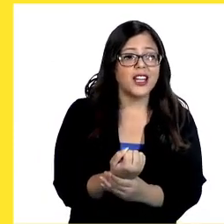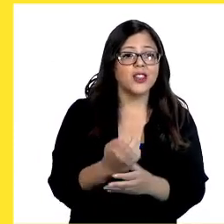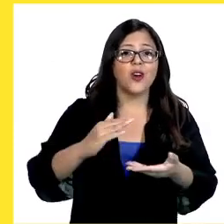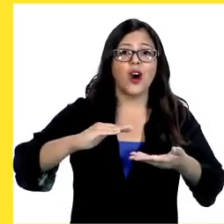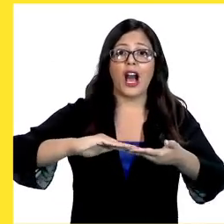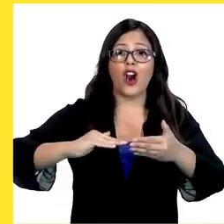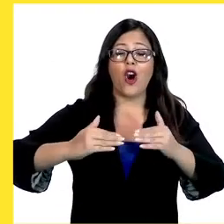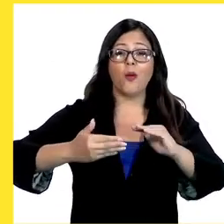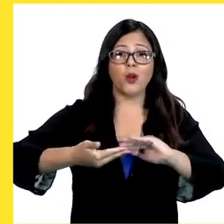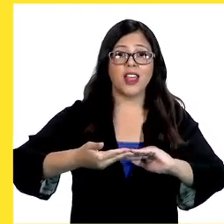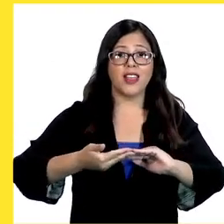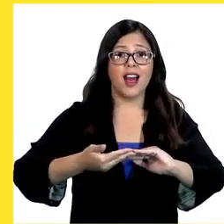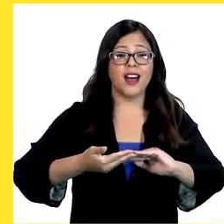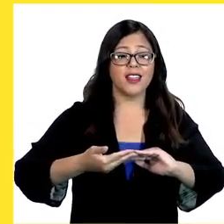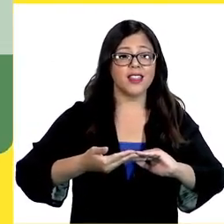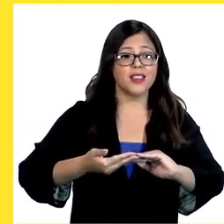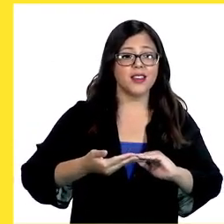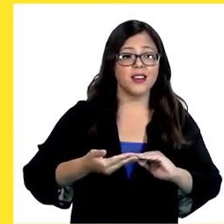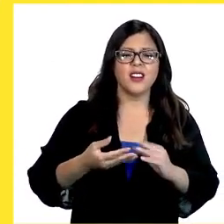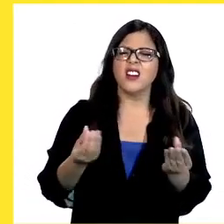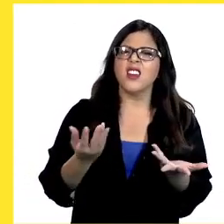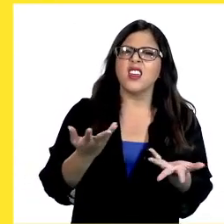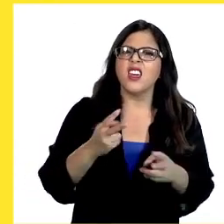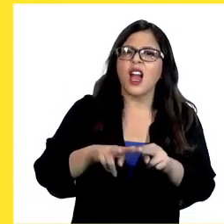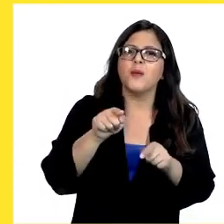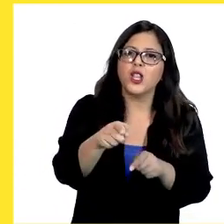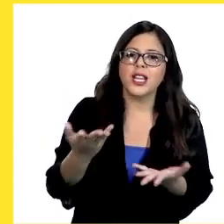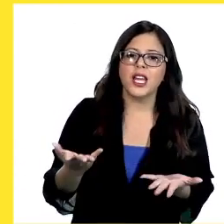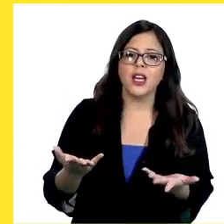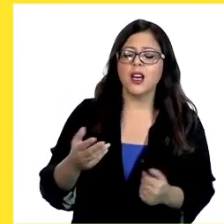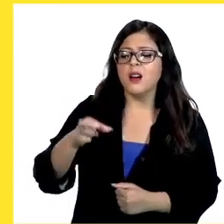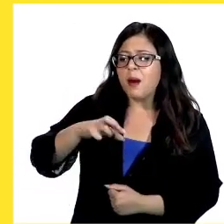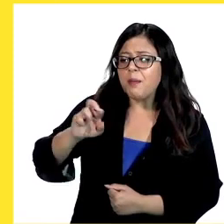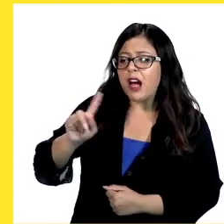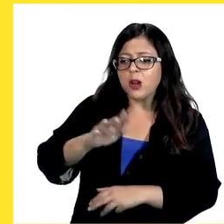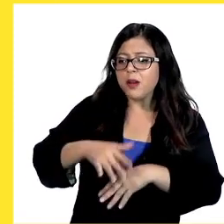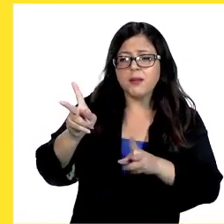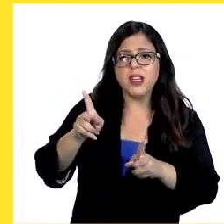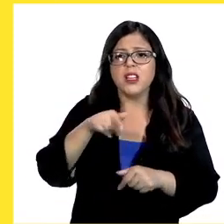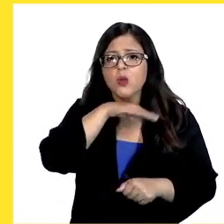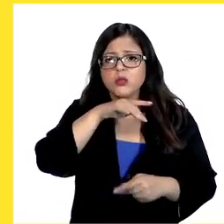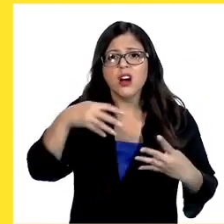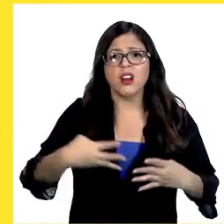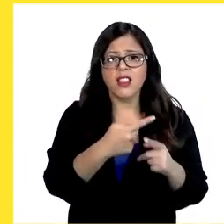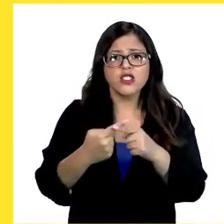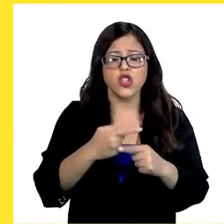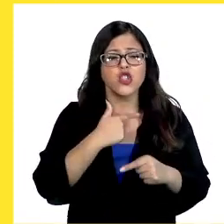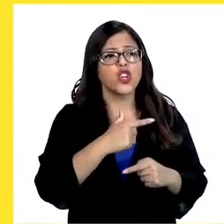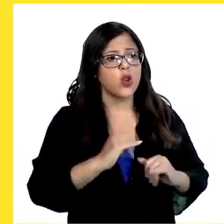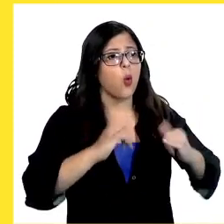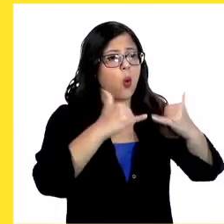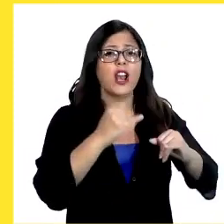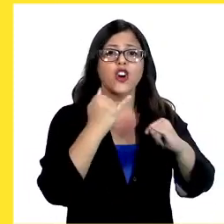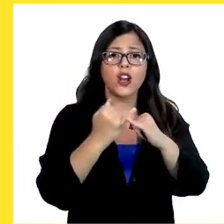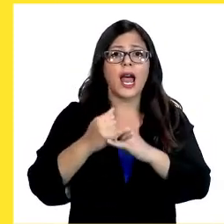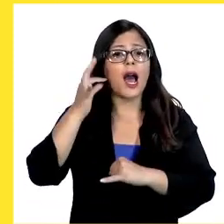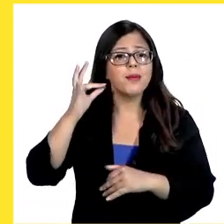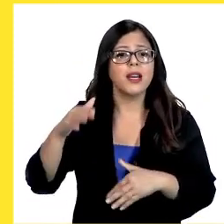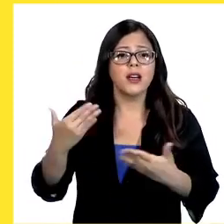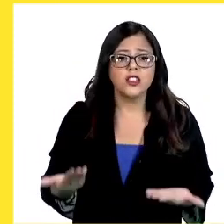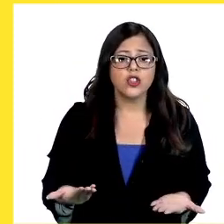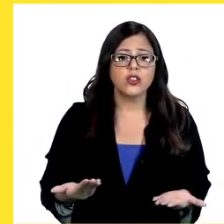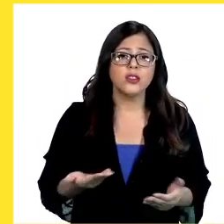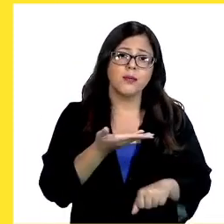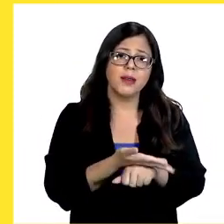ayudando al community manager. ¿Cómo te puedo ayudar, prima? Es que mi papá no me deja usar redes sociales y yo quiero usarlas para jugar con mis